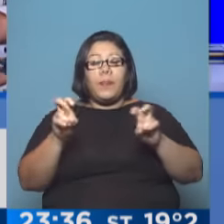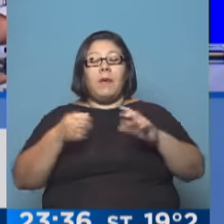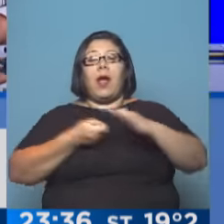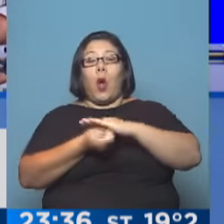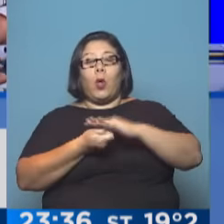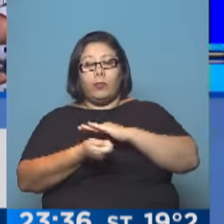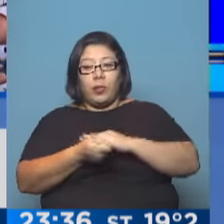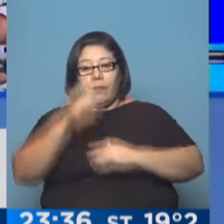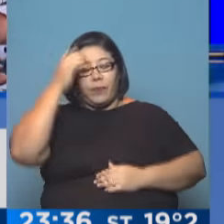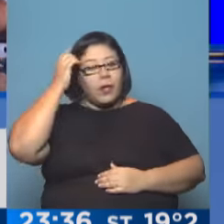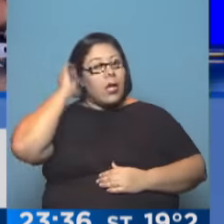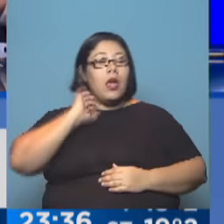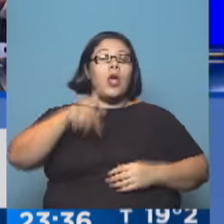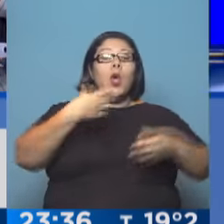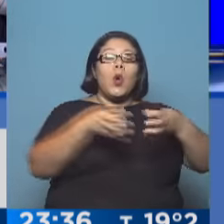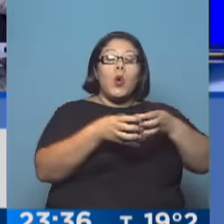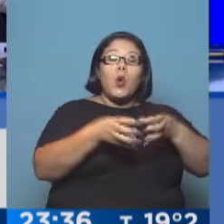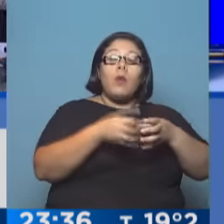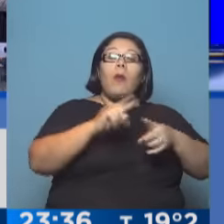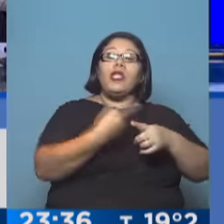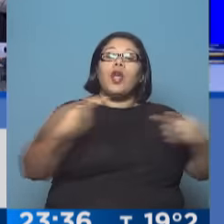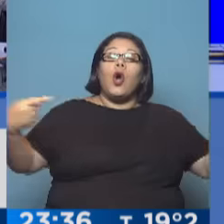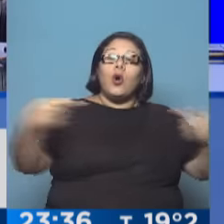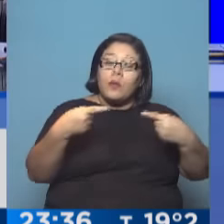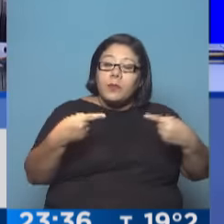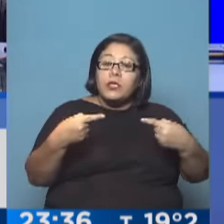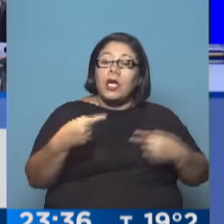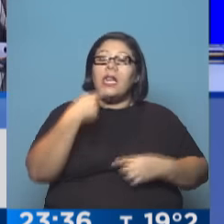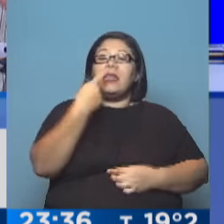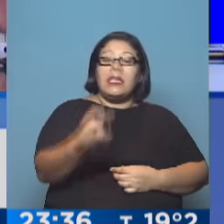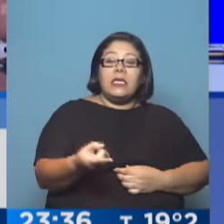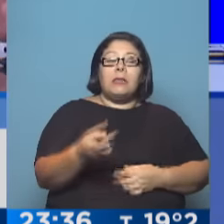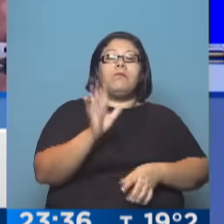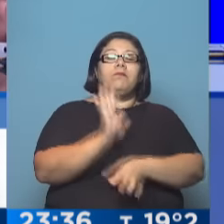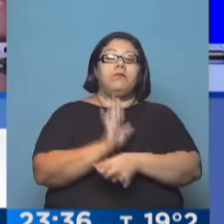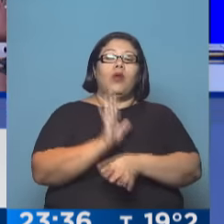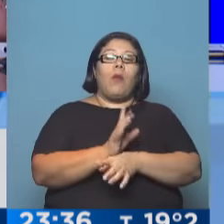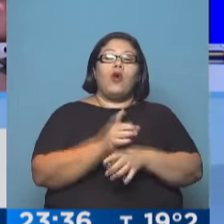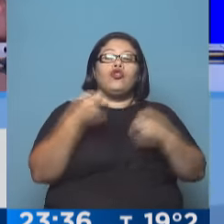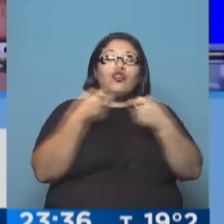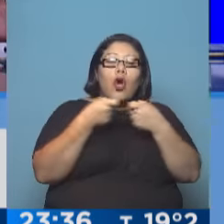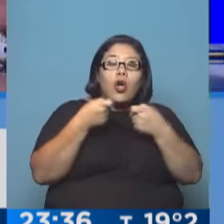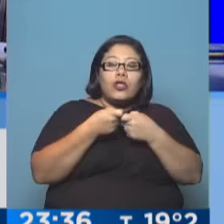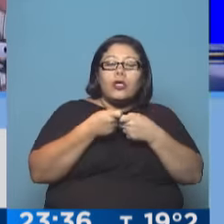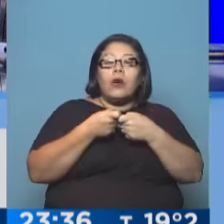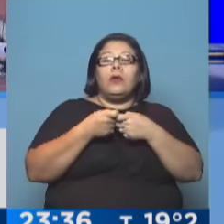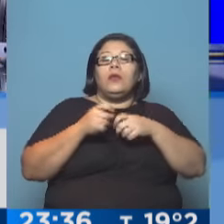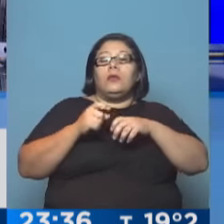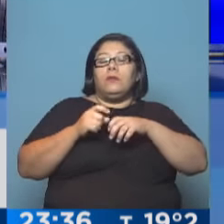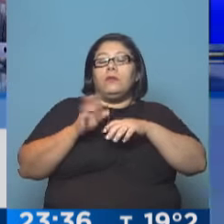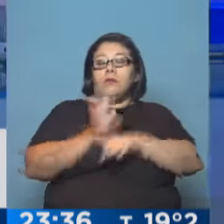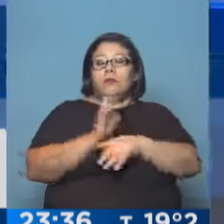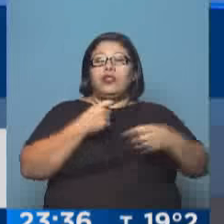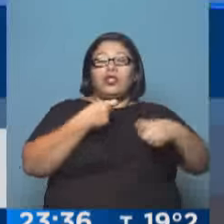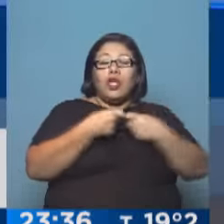Desde la oposición creen que lo que hay y lo que se ha montado es una red gigantesca de complicidades alrededor de Petrobras y que estamos